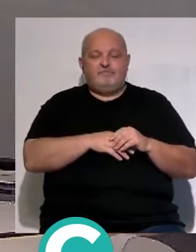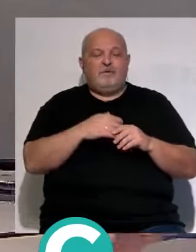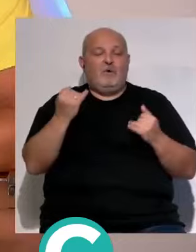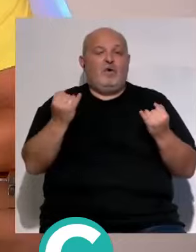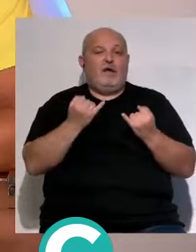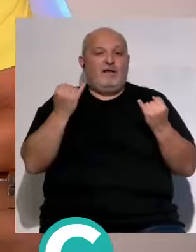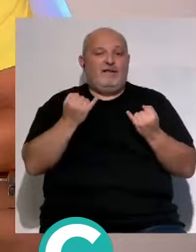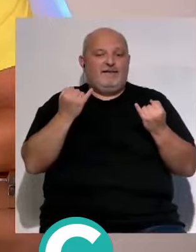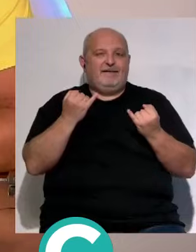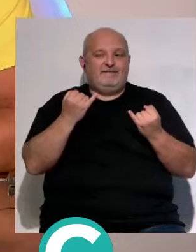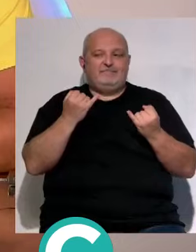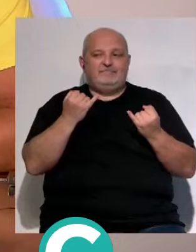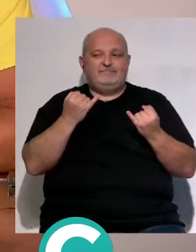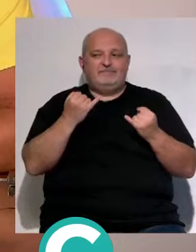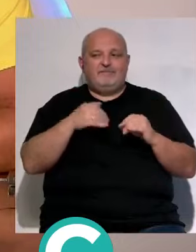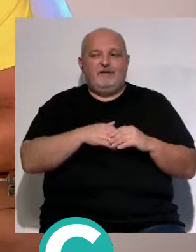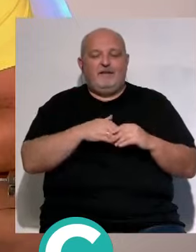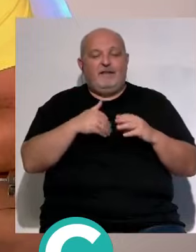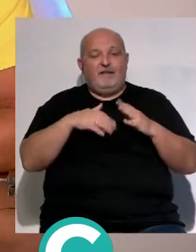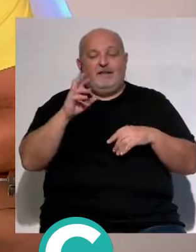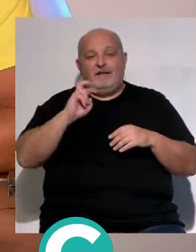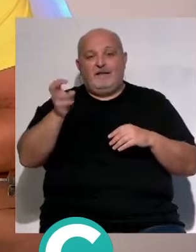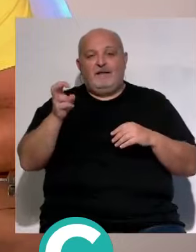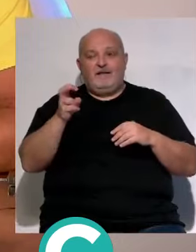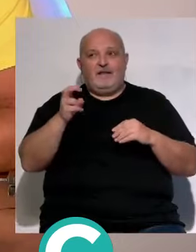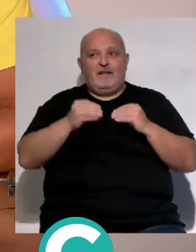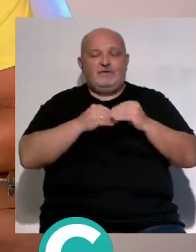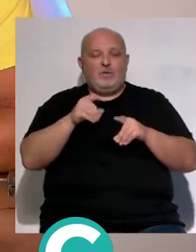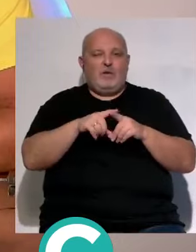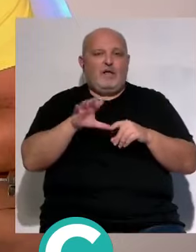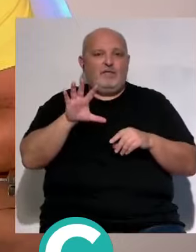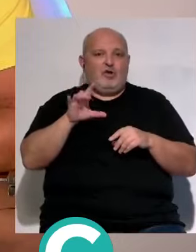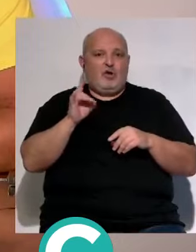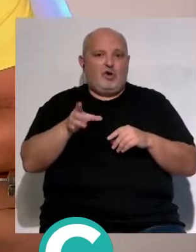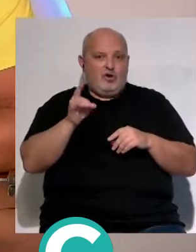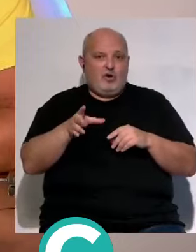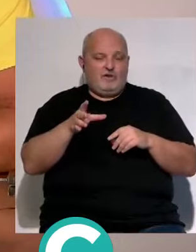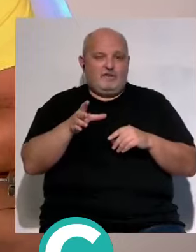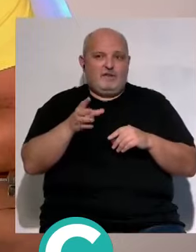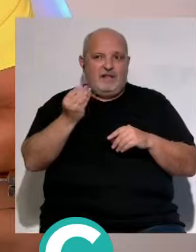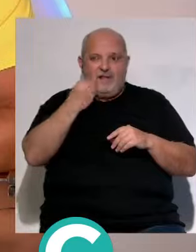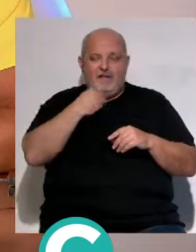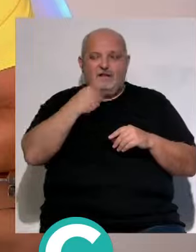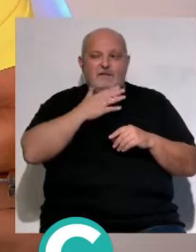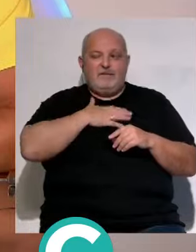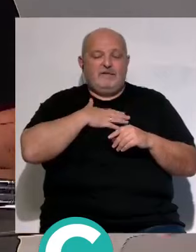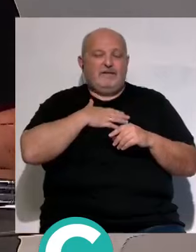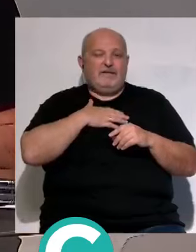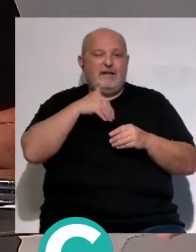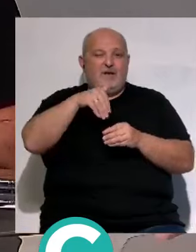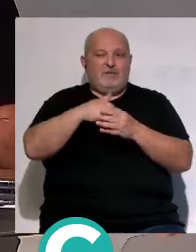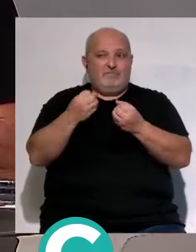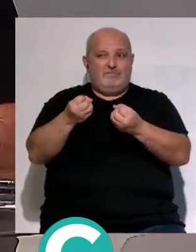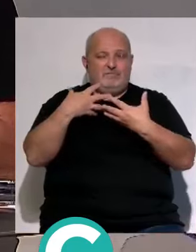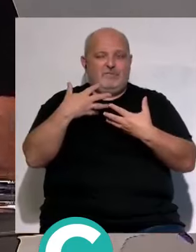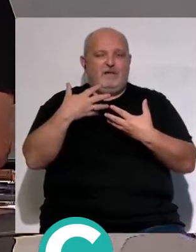ojalá los demás delanteros los demás delanteros hubieran marcado cinco goles con todas las carencias del mundo pero a mí el argumento